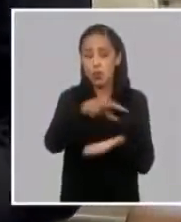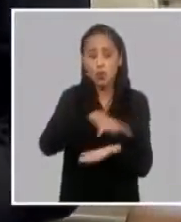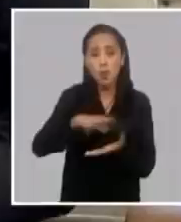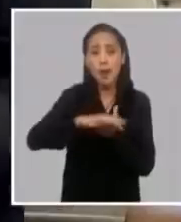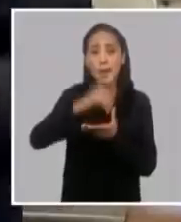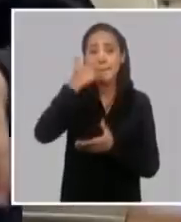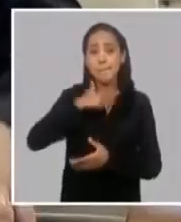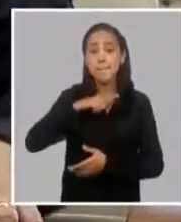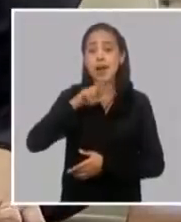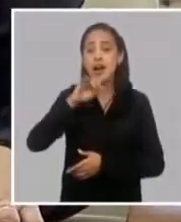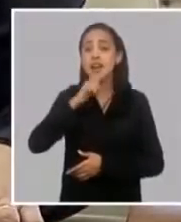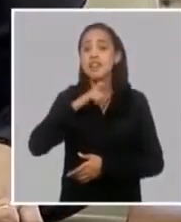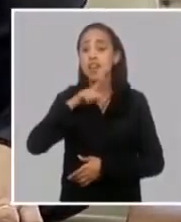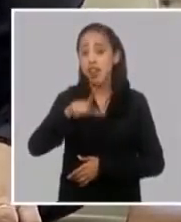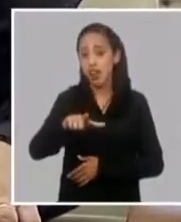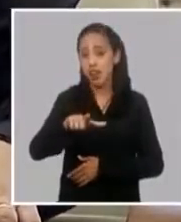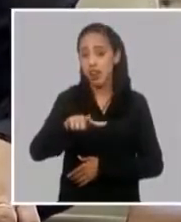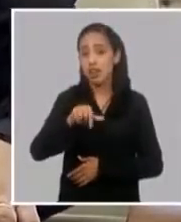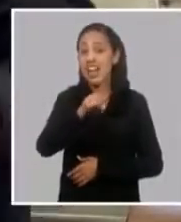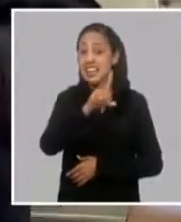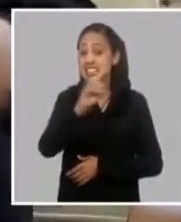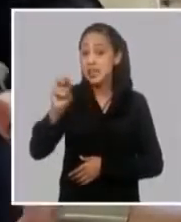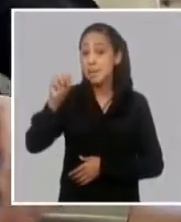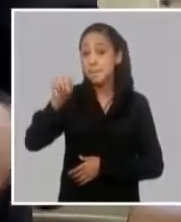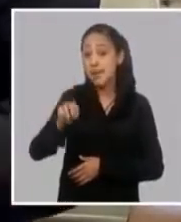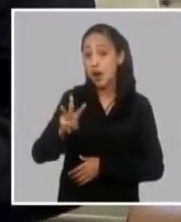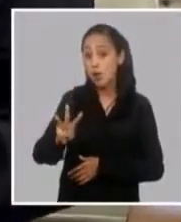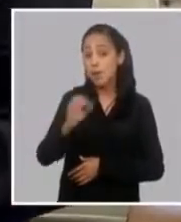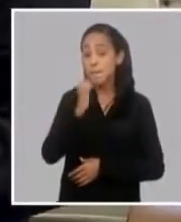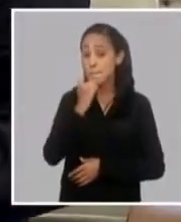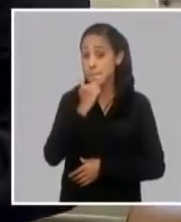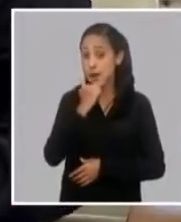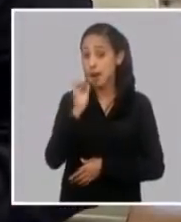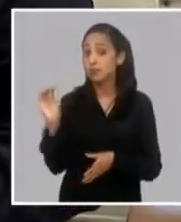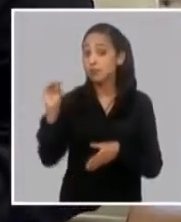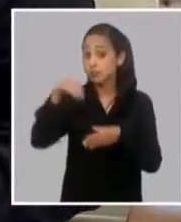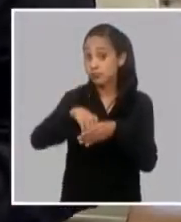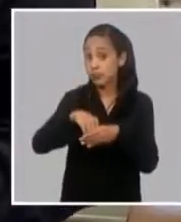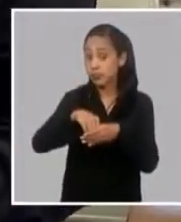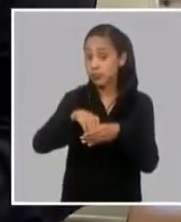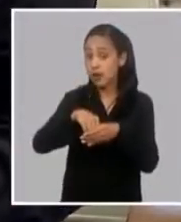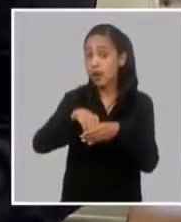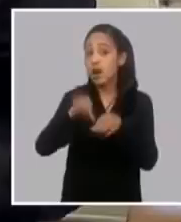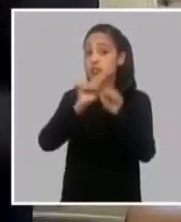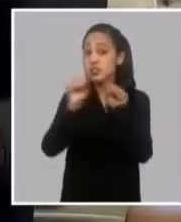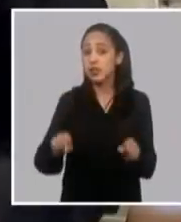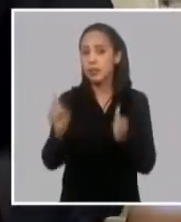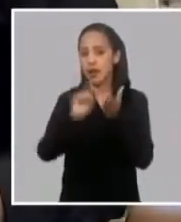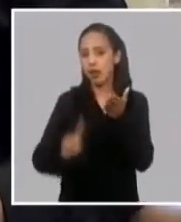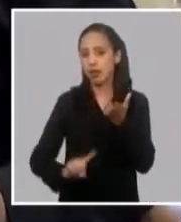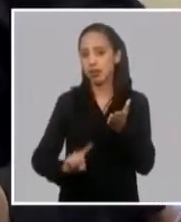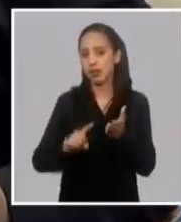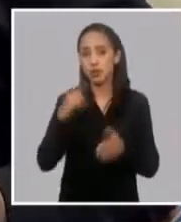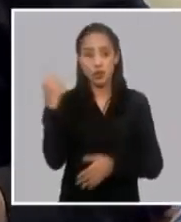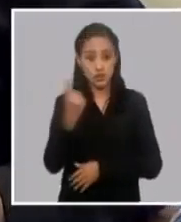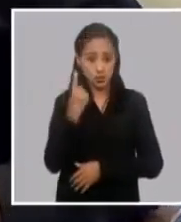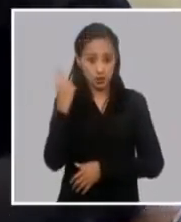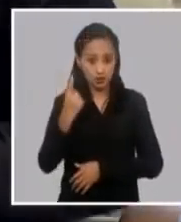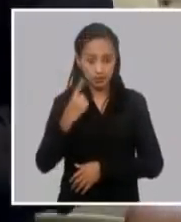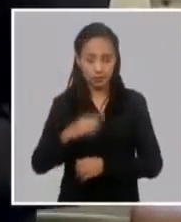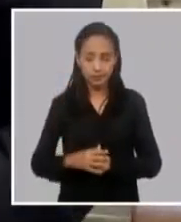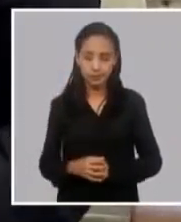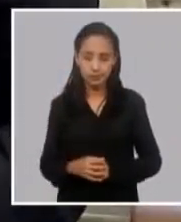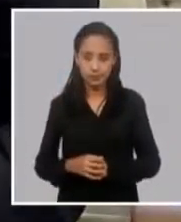Ahí tendríamos 100 MWAMAS que se incorporan al Sistema Energético. Ahora, a partir de la sincronización